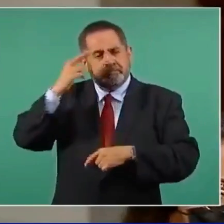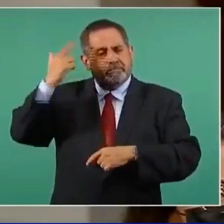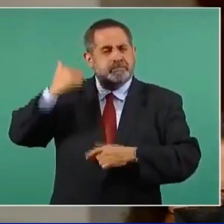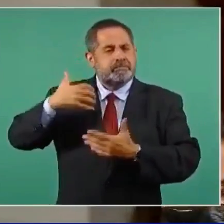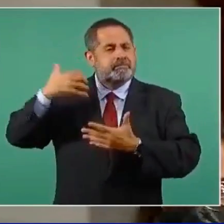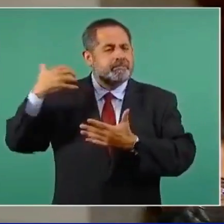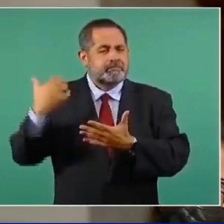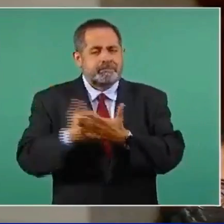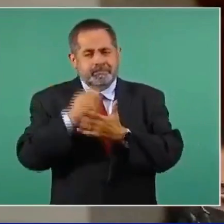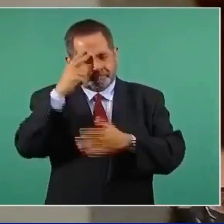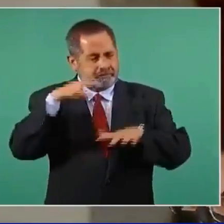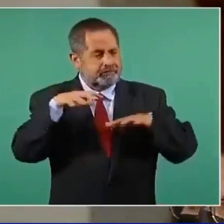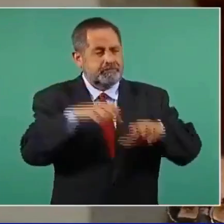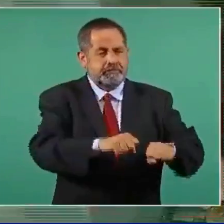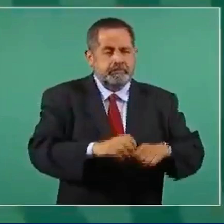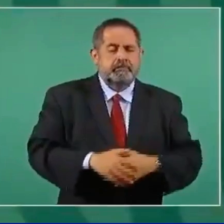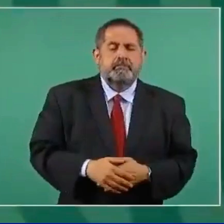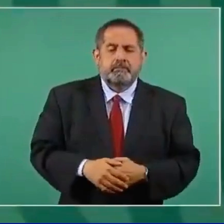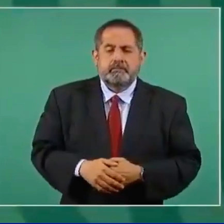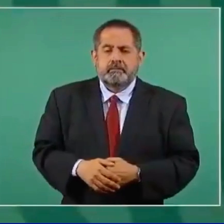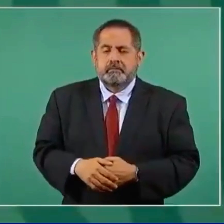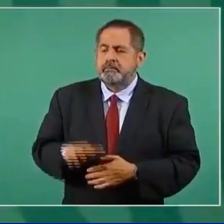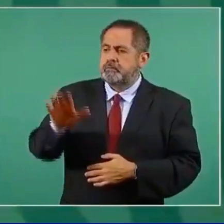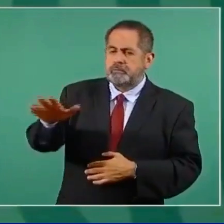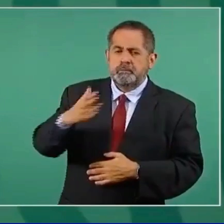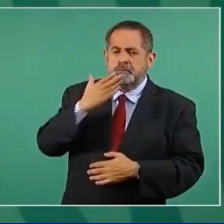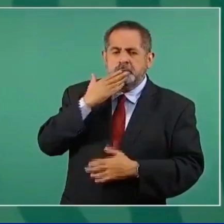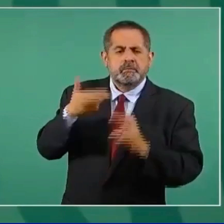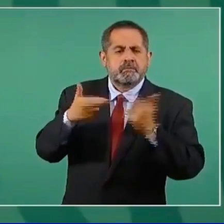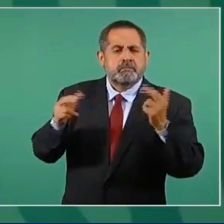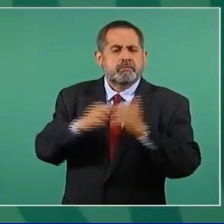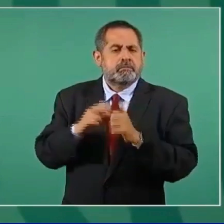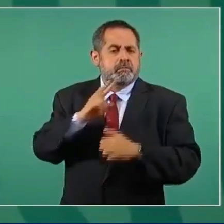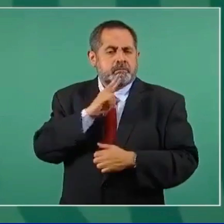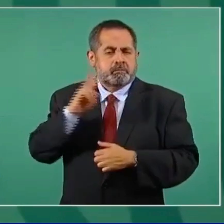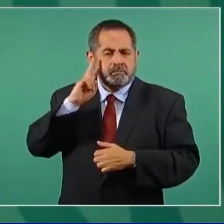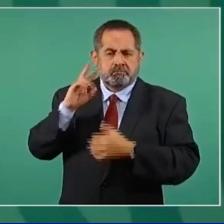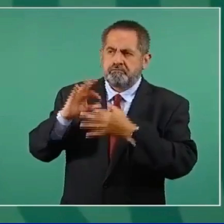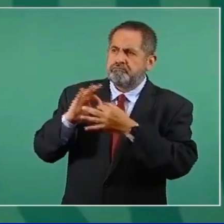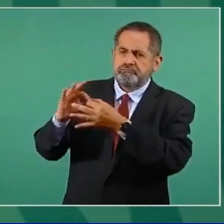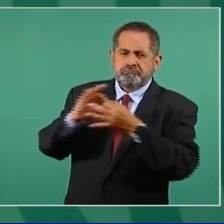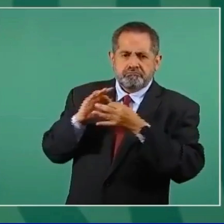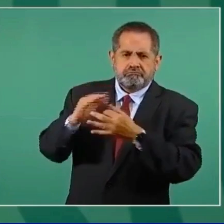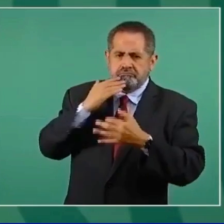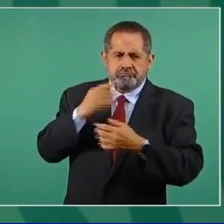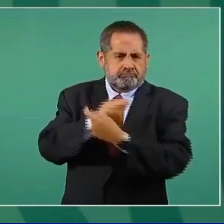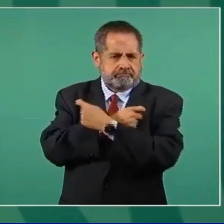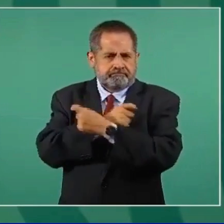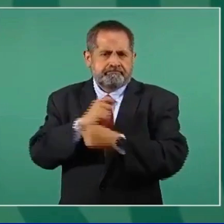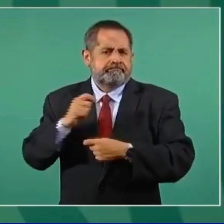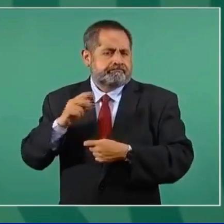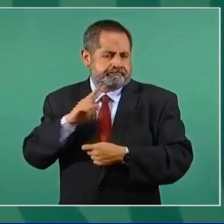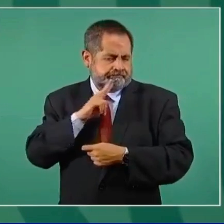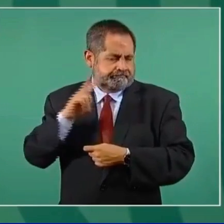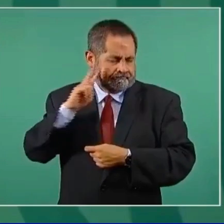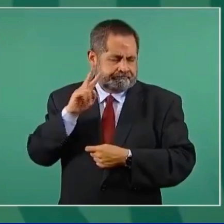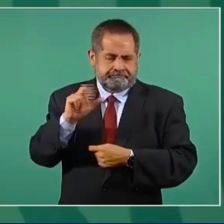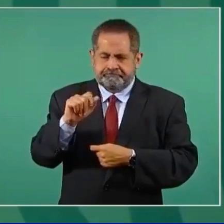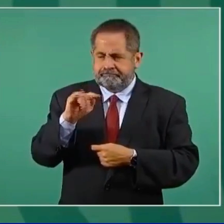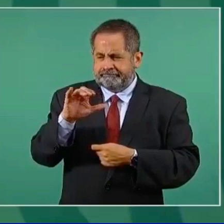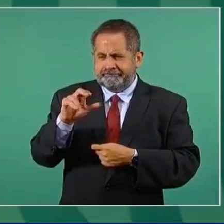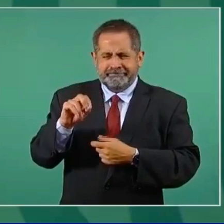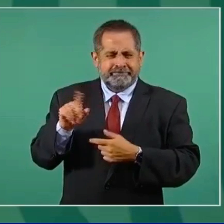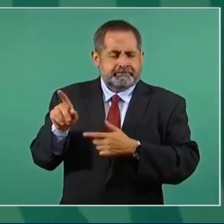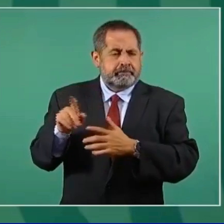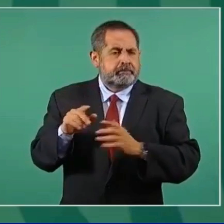México, presidente. Llevamos muy buena relación con el Vaticano. Pero tenemos la